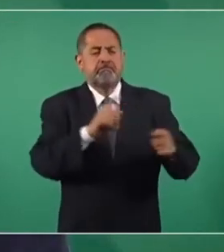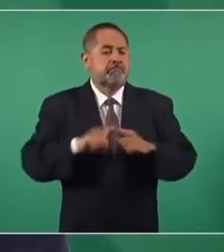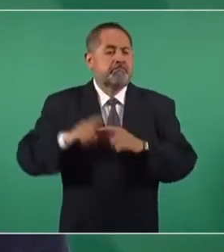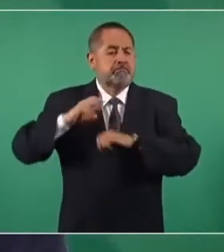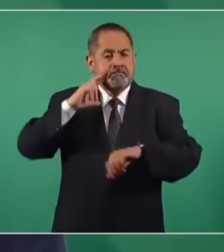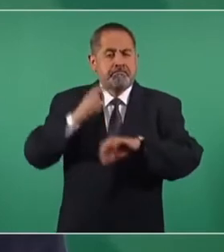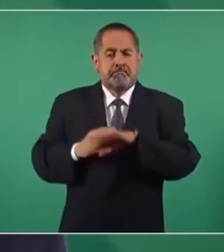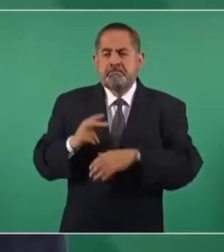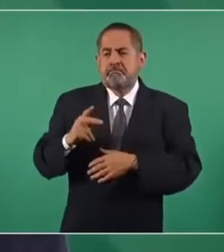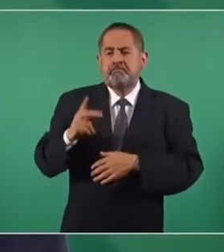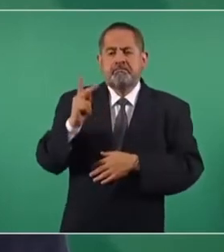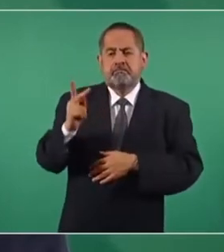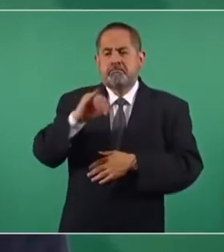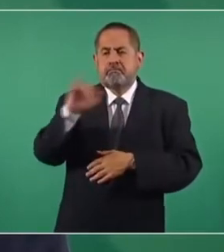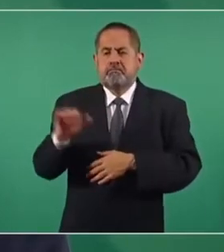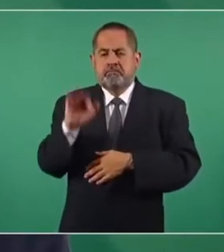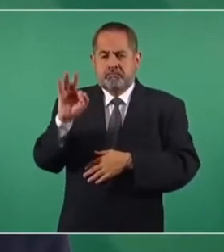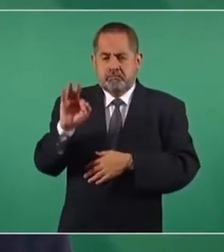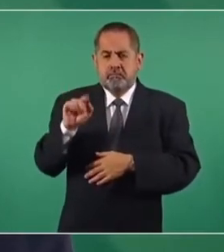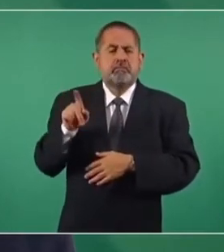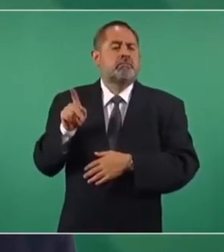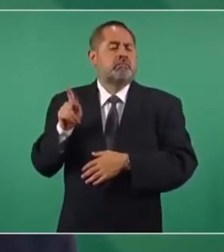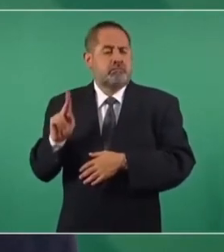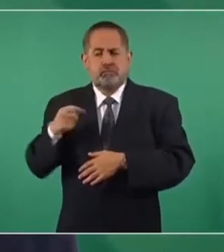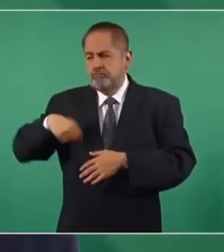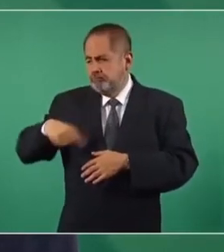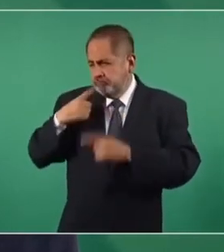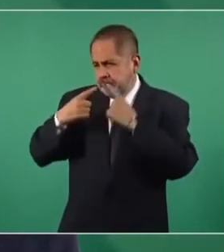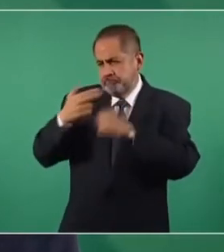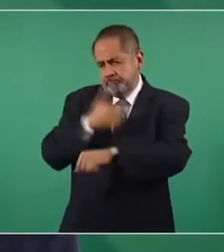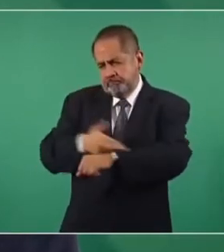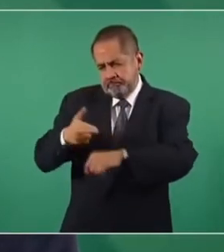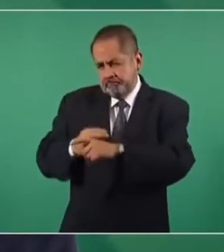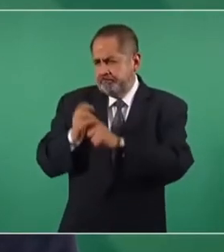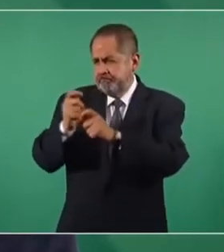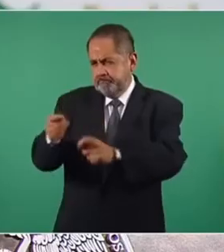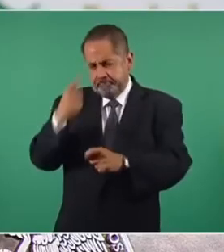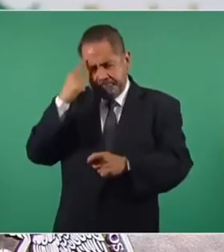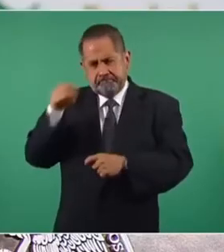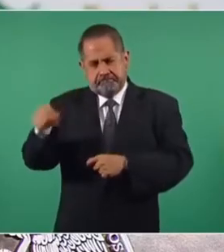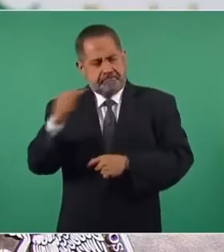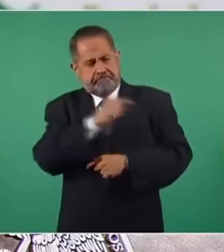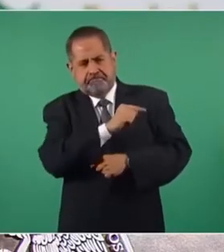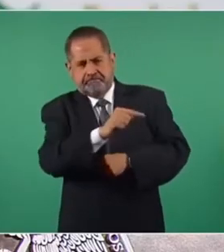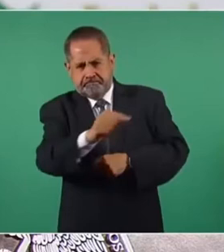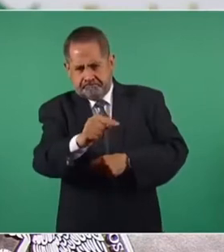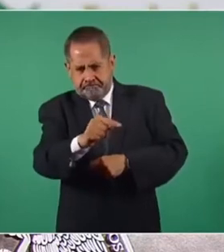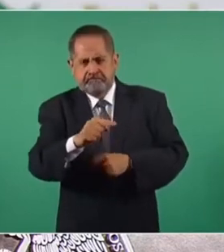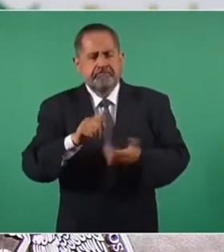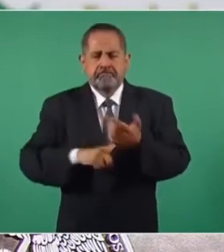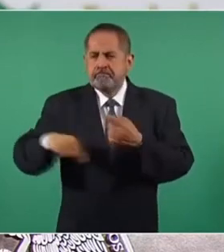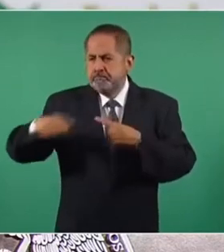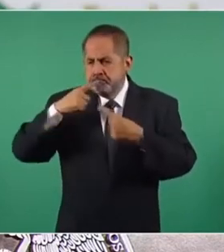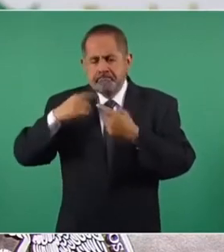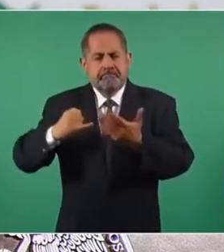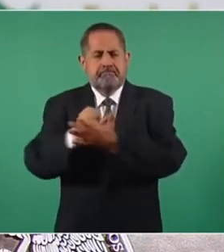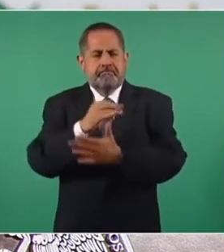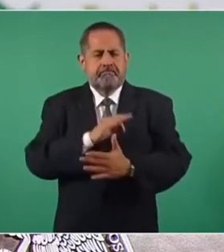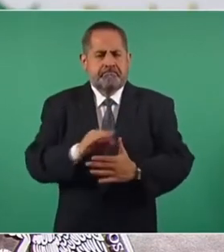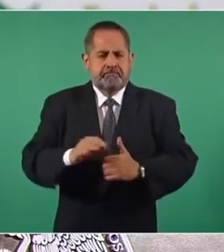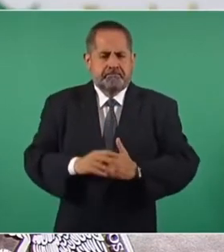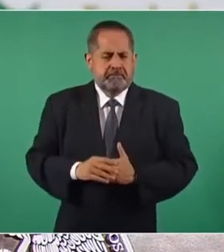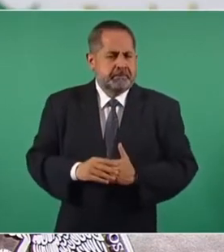Judicial. Sin embargo, hemos hecho las gestiones necesarias para que éste tenga todos los elementos de resolución en cada caso.